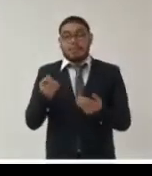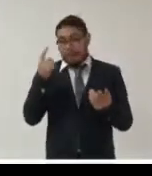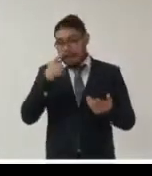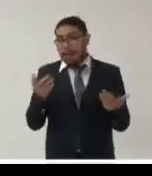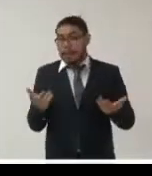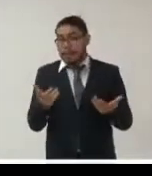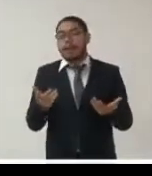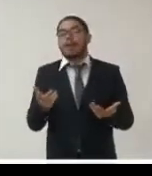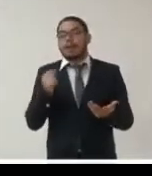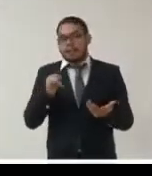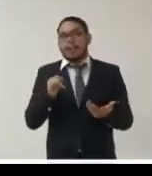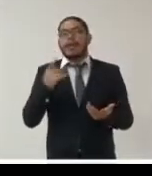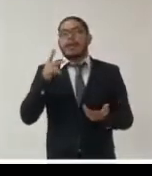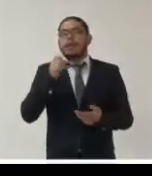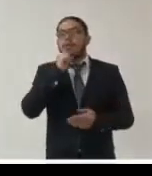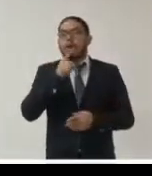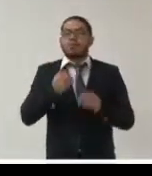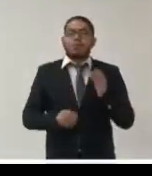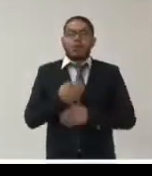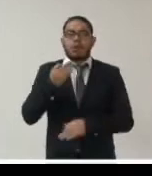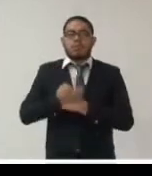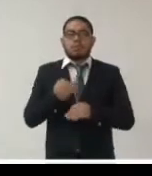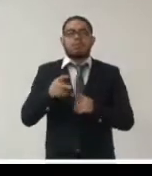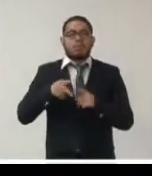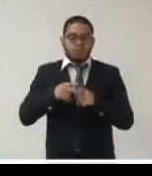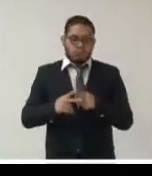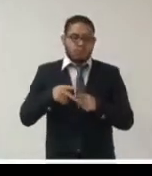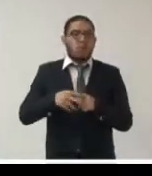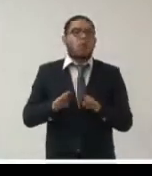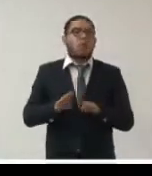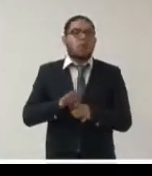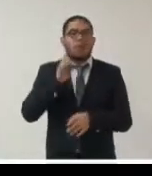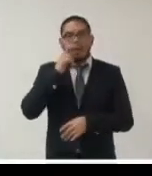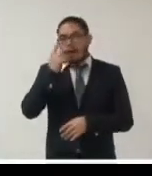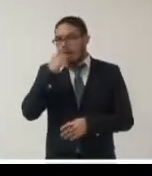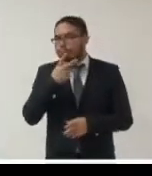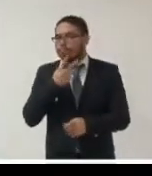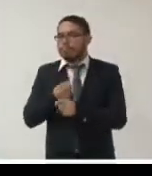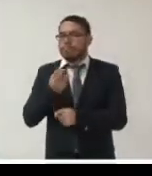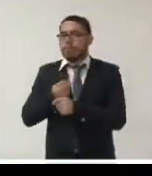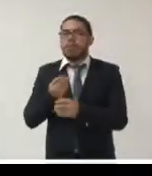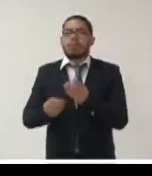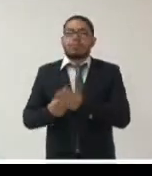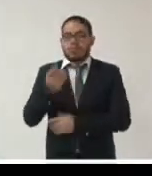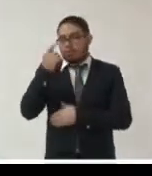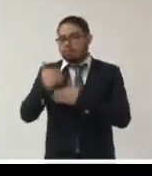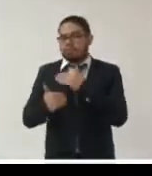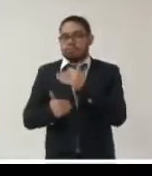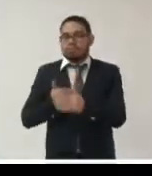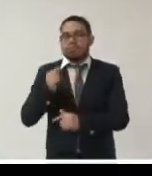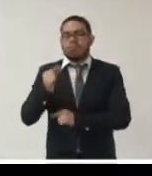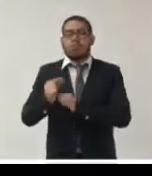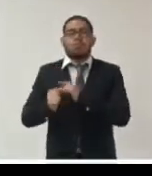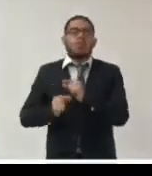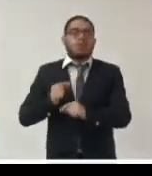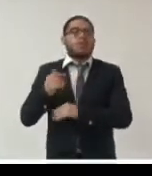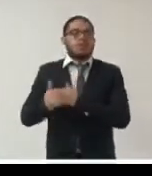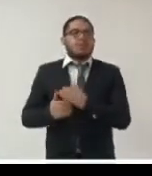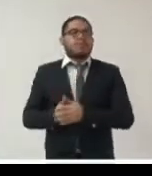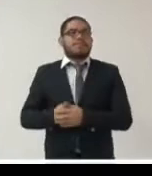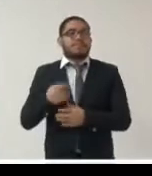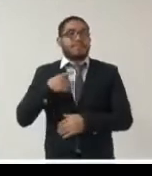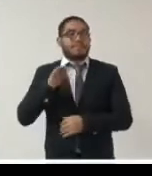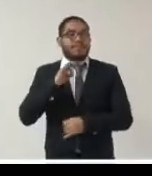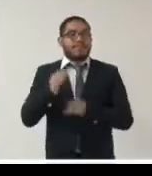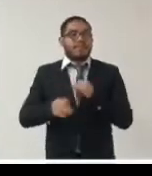muchas nuevas herramientas y oportunidades para lograr salir adelante con esto finalizo las